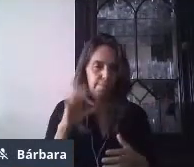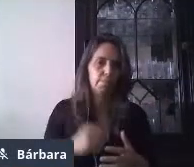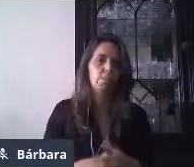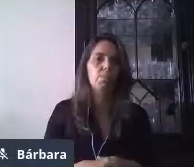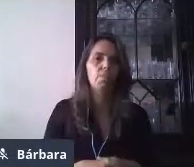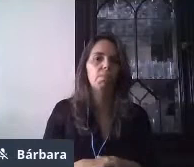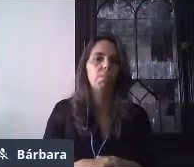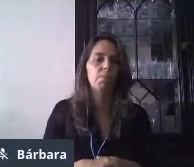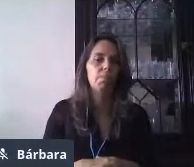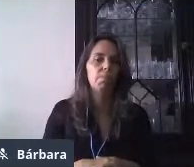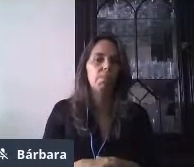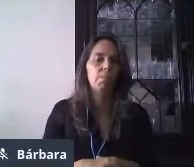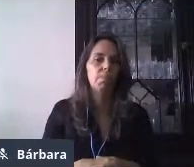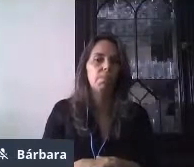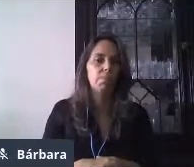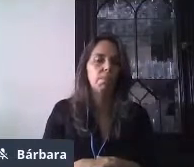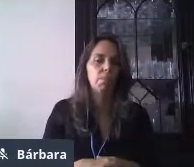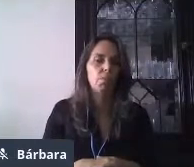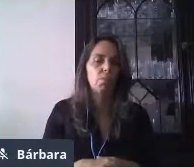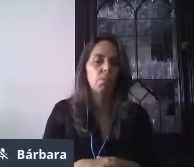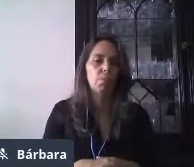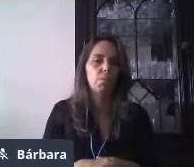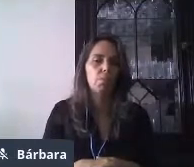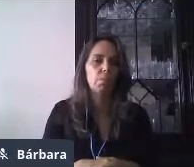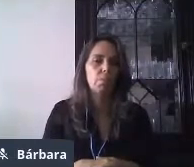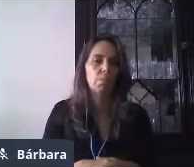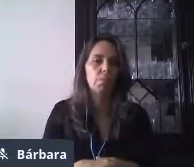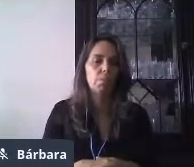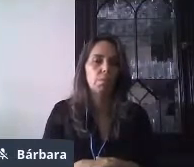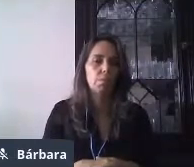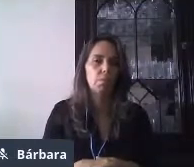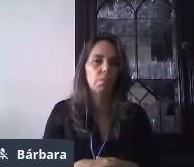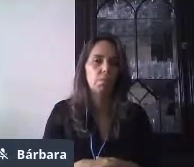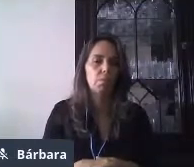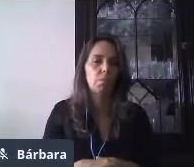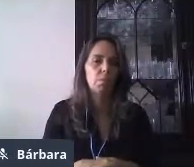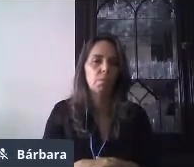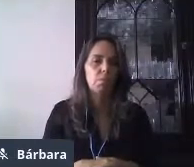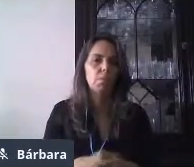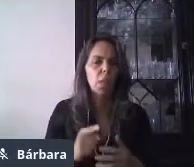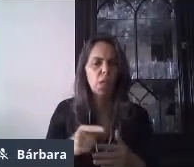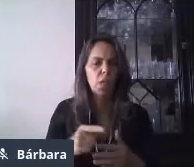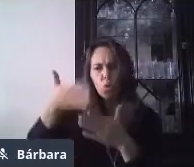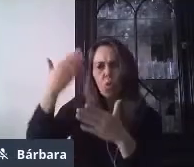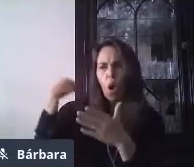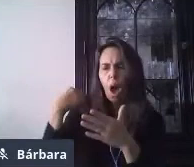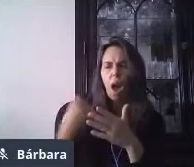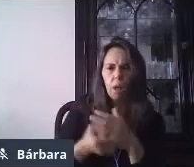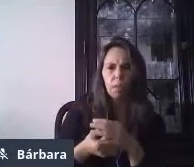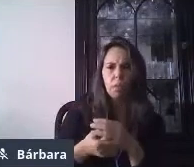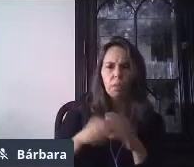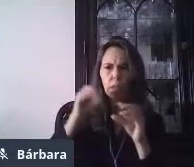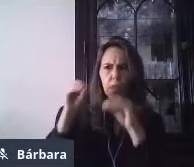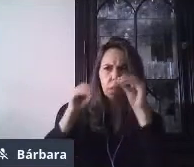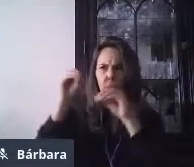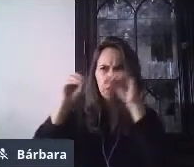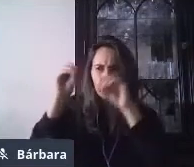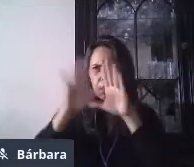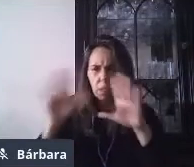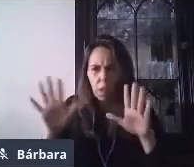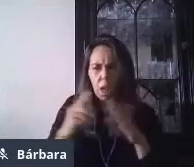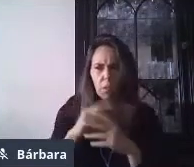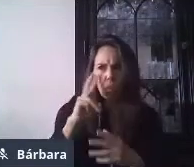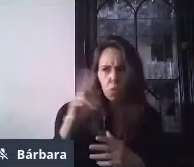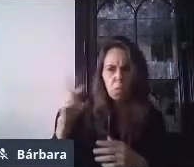Bien. Entonces, ya que lo ubiqué, normalmente si lo acabo de diseñar, me va aparecer en la pestaña Recentes. Si no me aparece